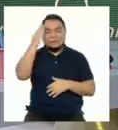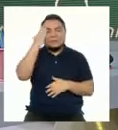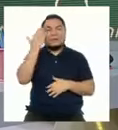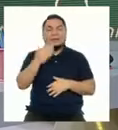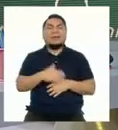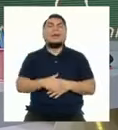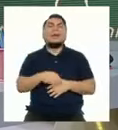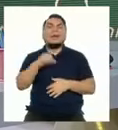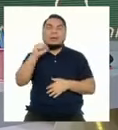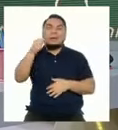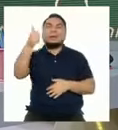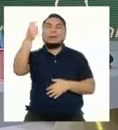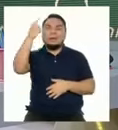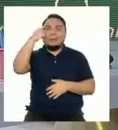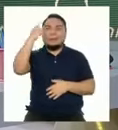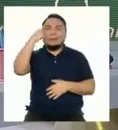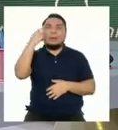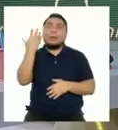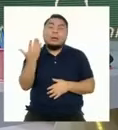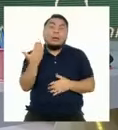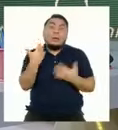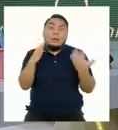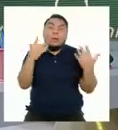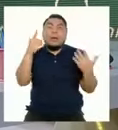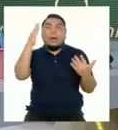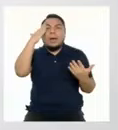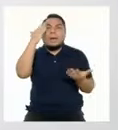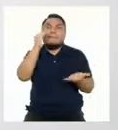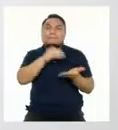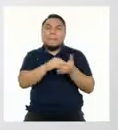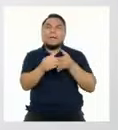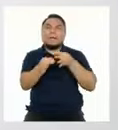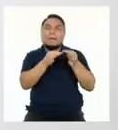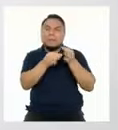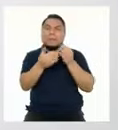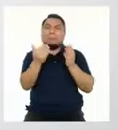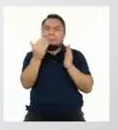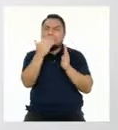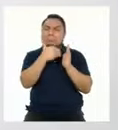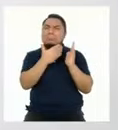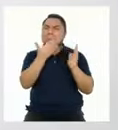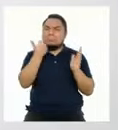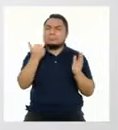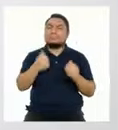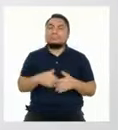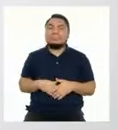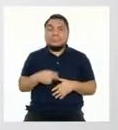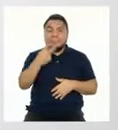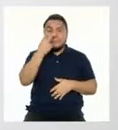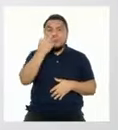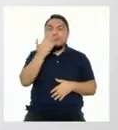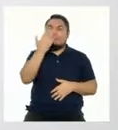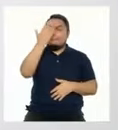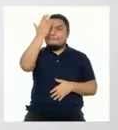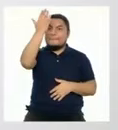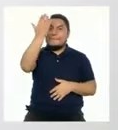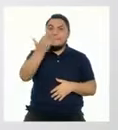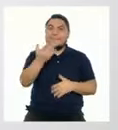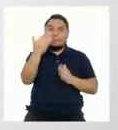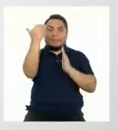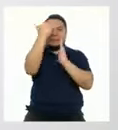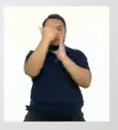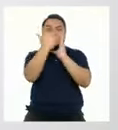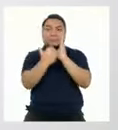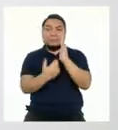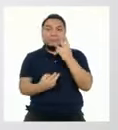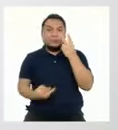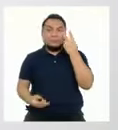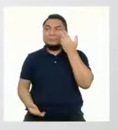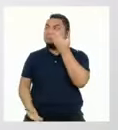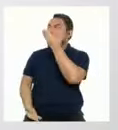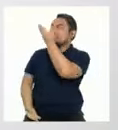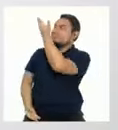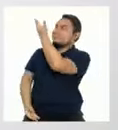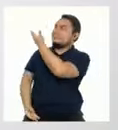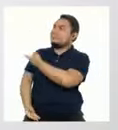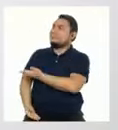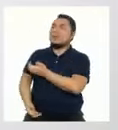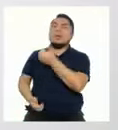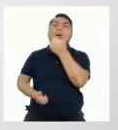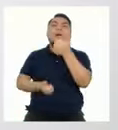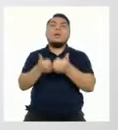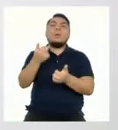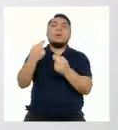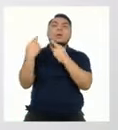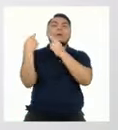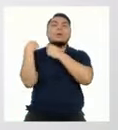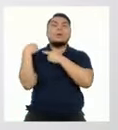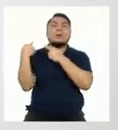Genial, no me cae nada mal tener más detalles. Mira, en la siguiente lámina podemos ver de cuáles son los tipos de